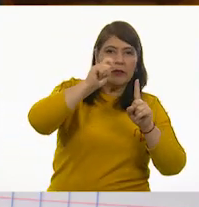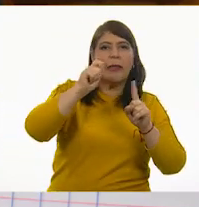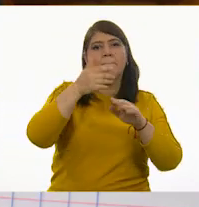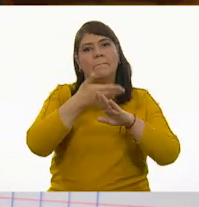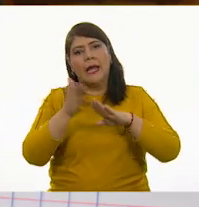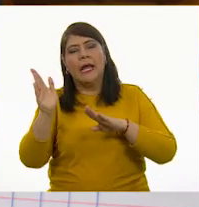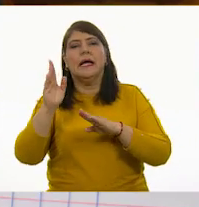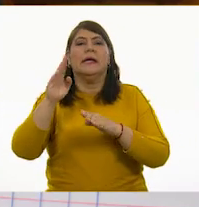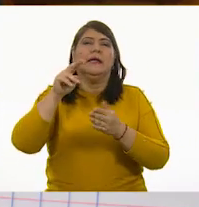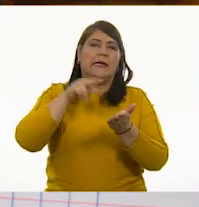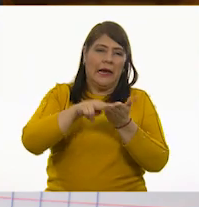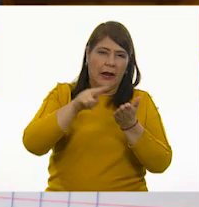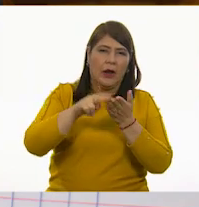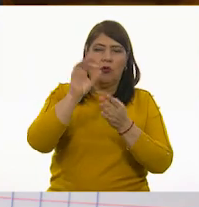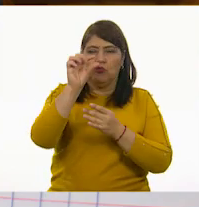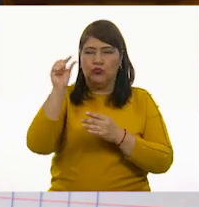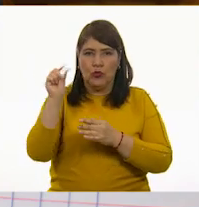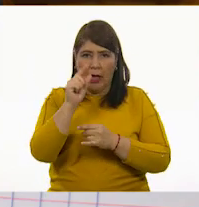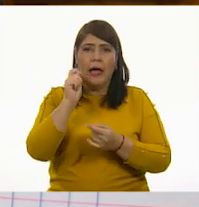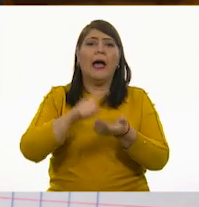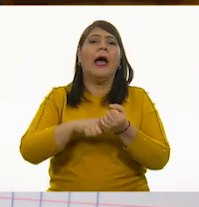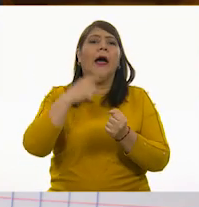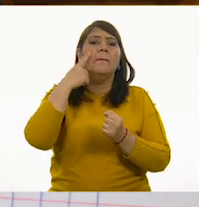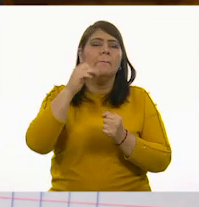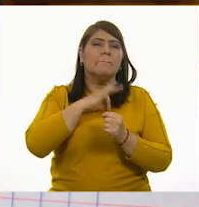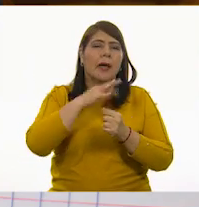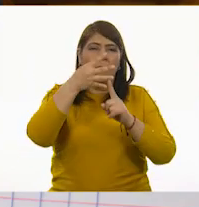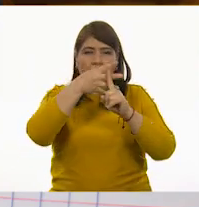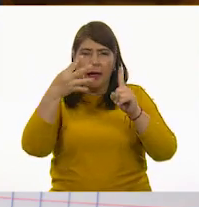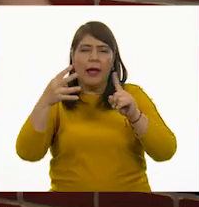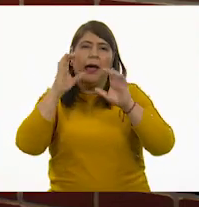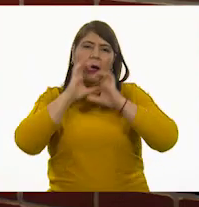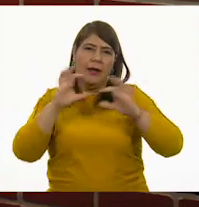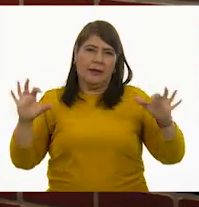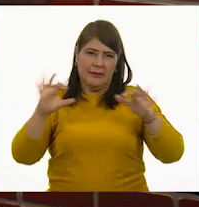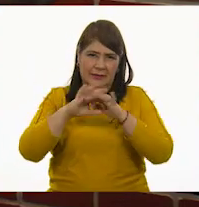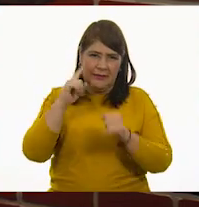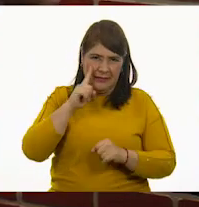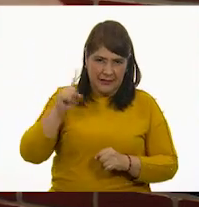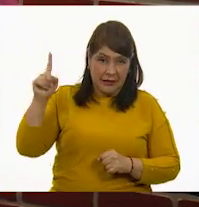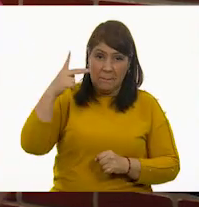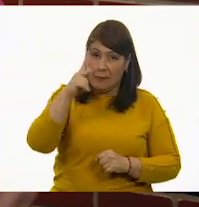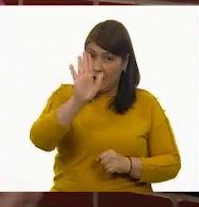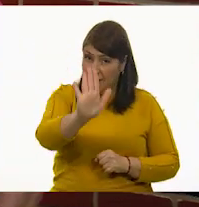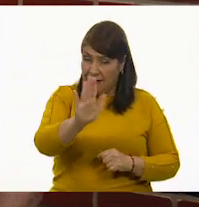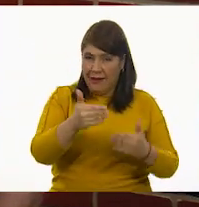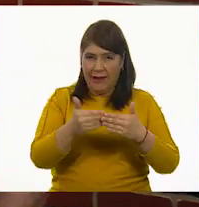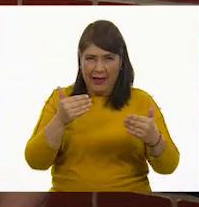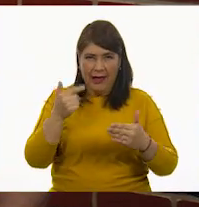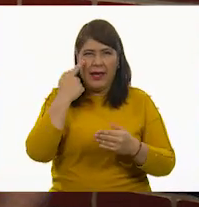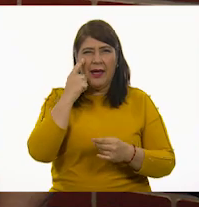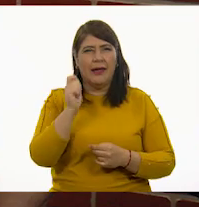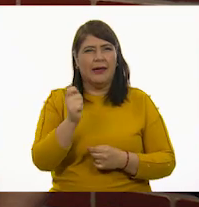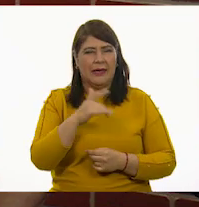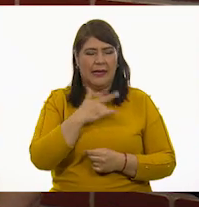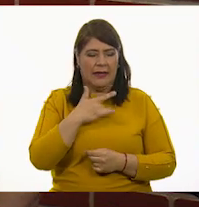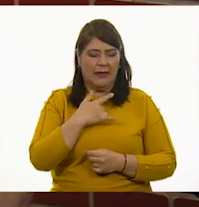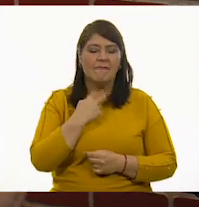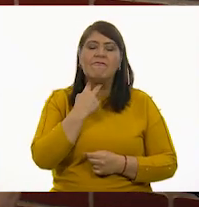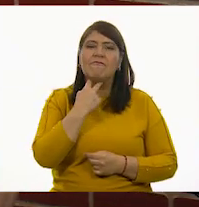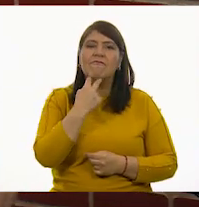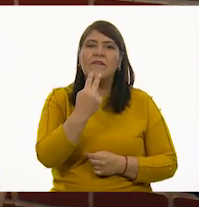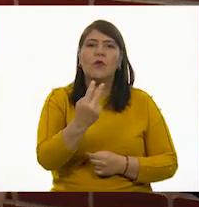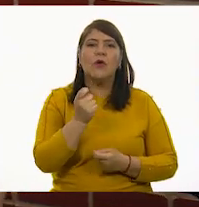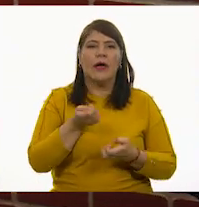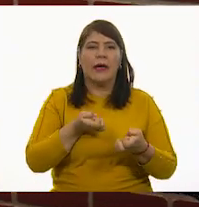y corchea, vamos a leer partituras entonándolas. Pero antes, vamos a despertar nuestra voz con